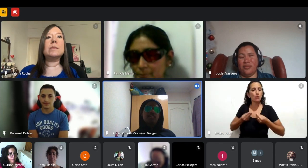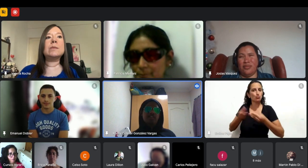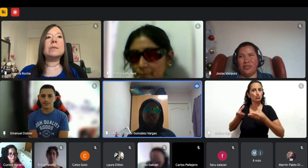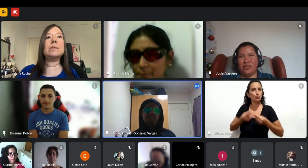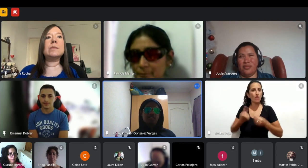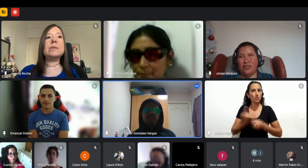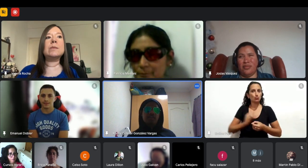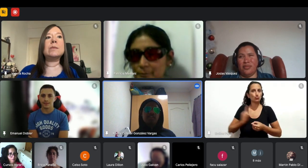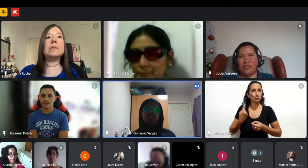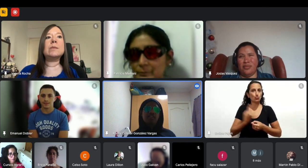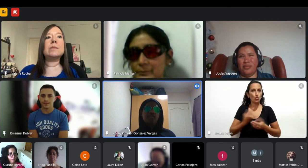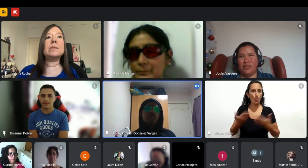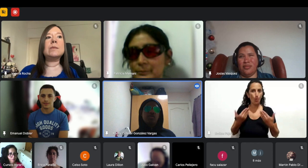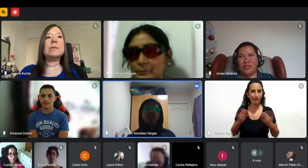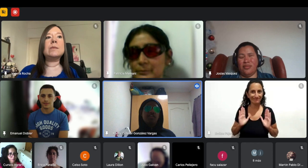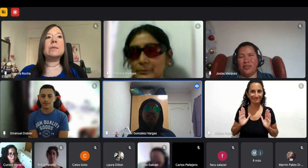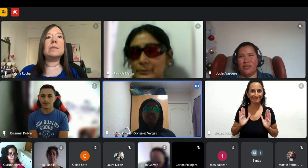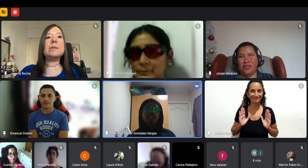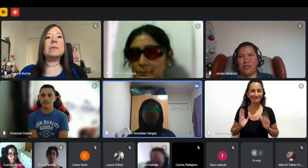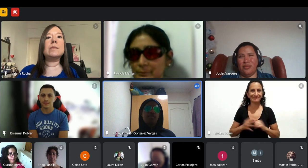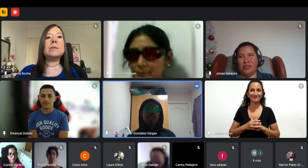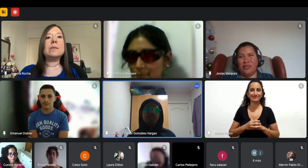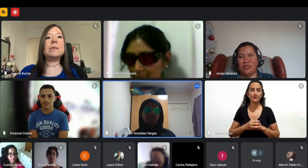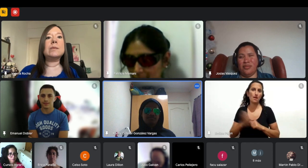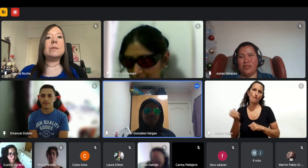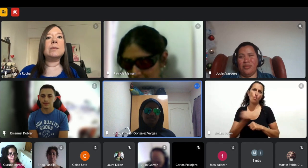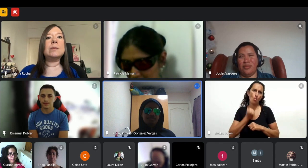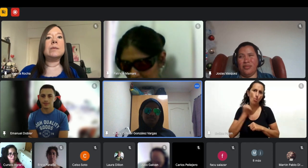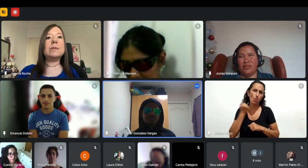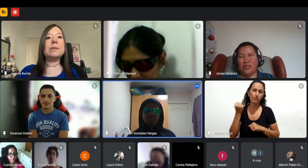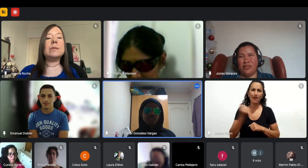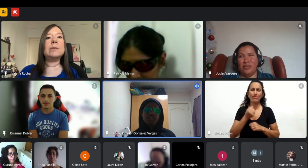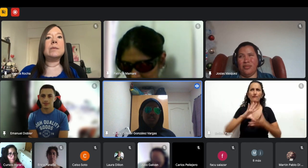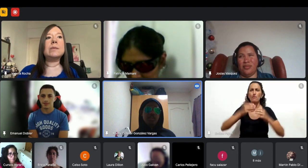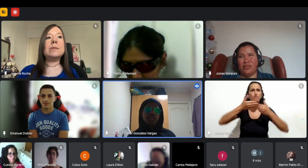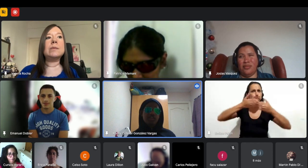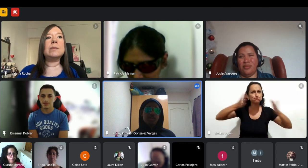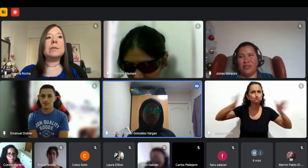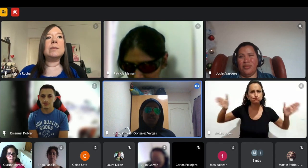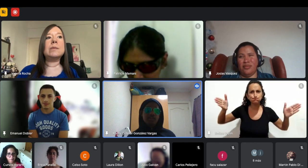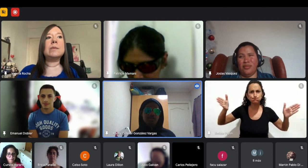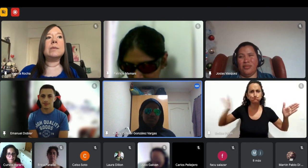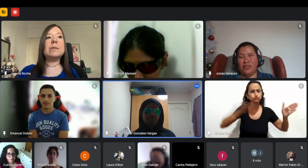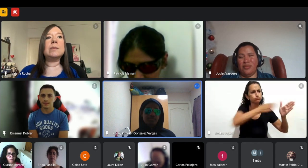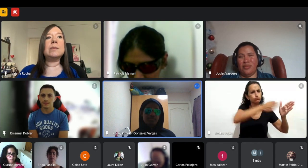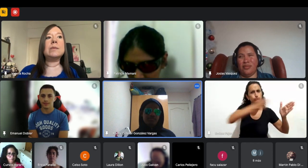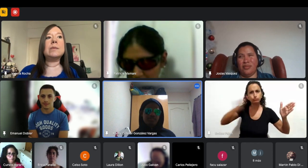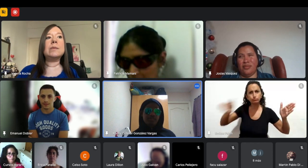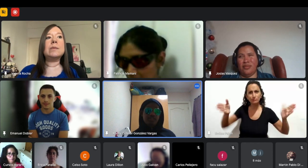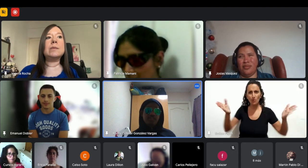bastante bastante bastante importante y amplia y también